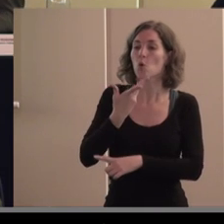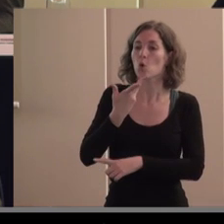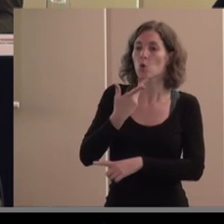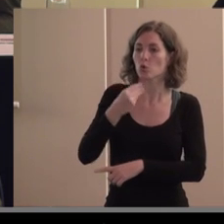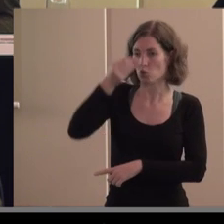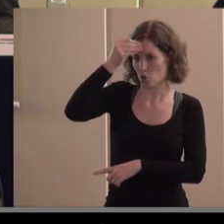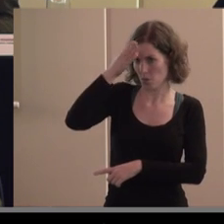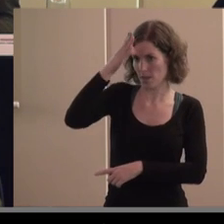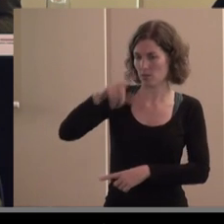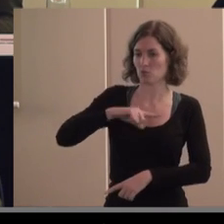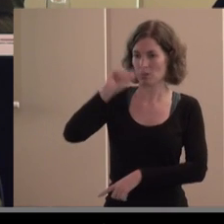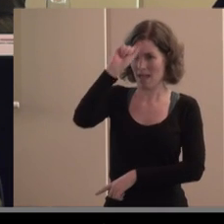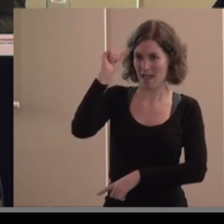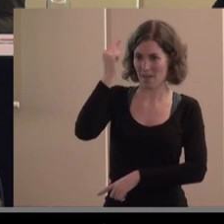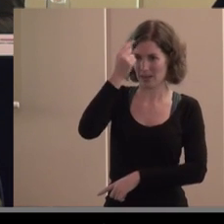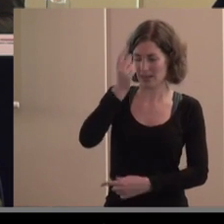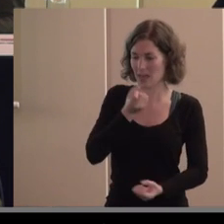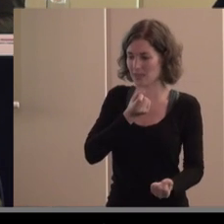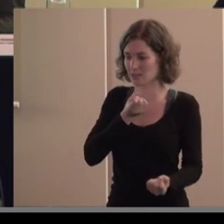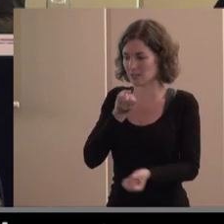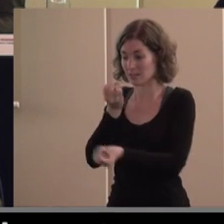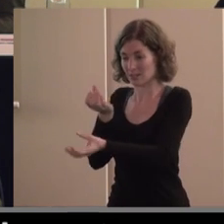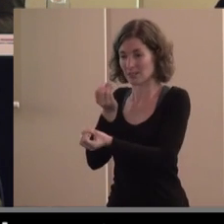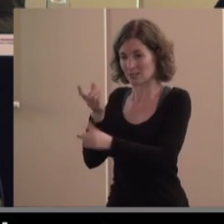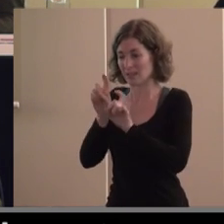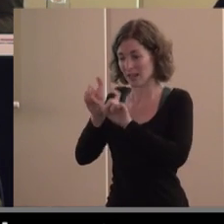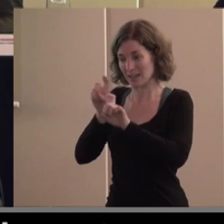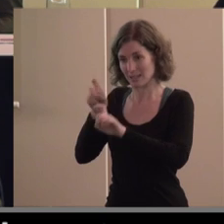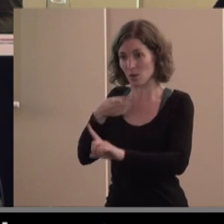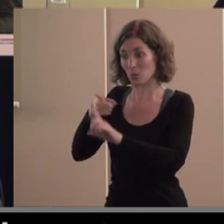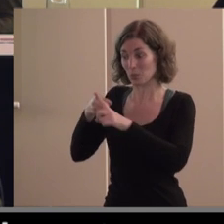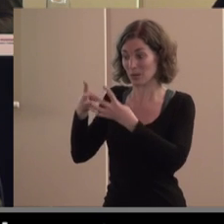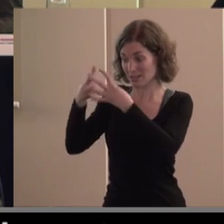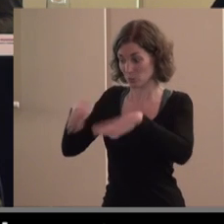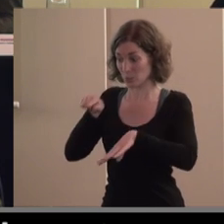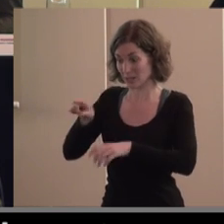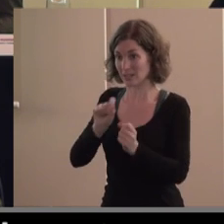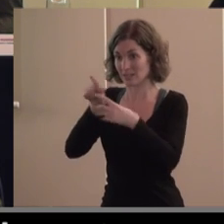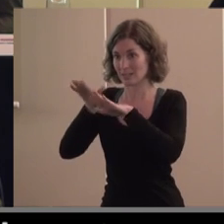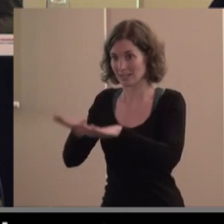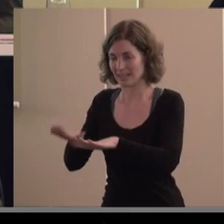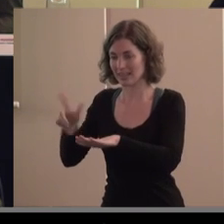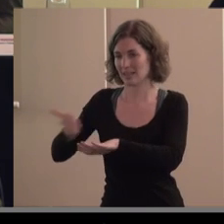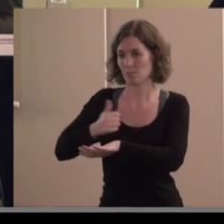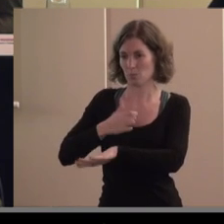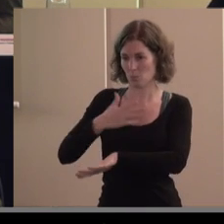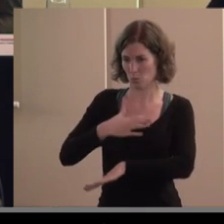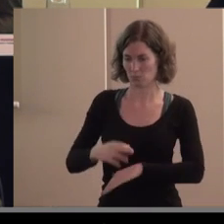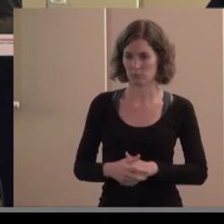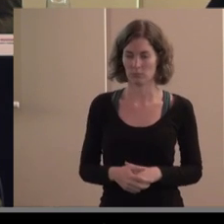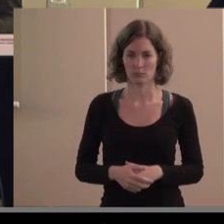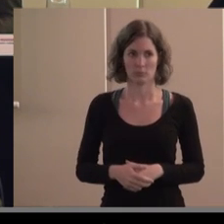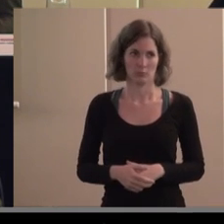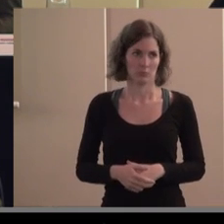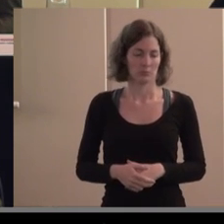habilidades para que las estructuras que queden allí fueran posibles entonces bueno en eso hemos trabajado y formamos parte además de una asociación de grupos cooperativos